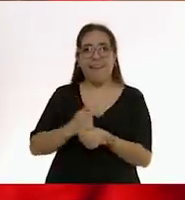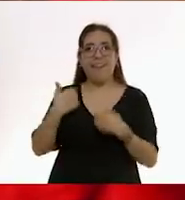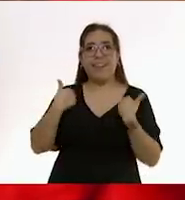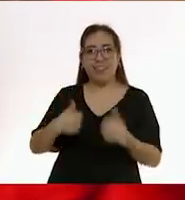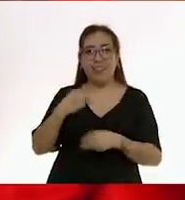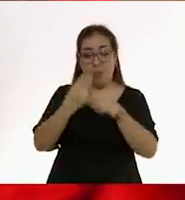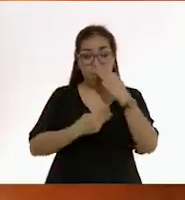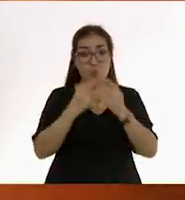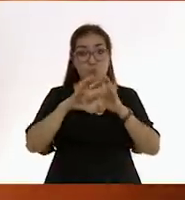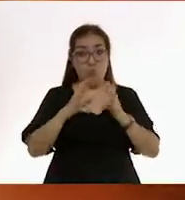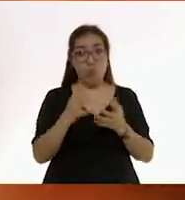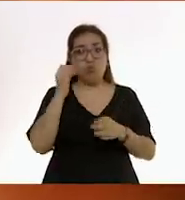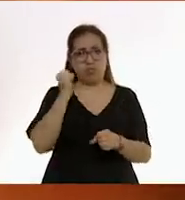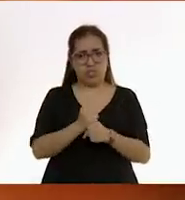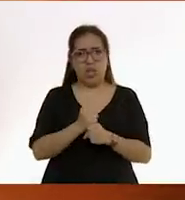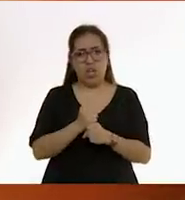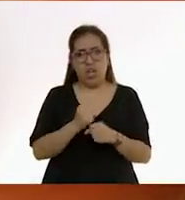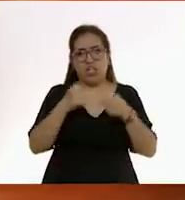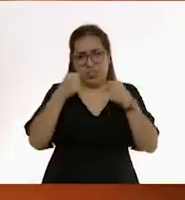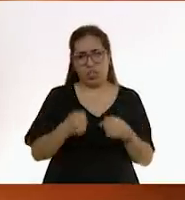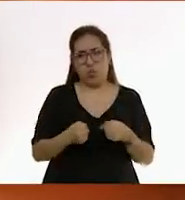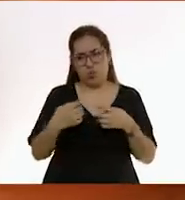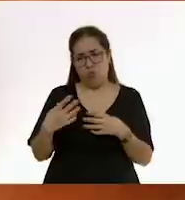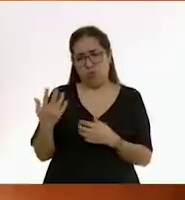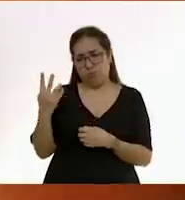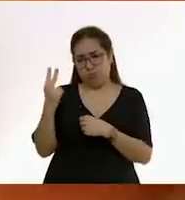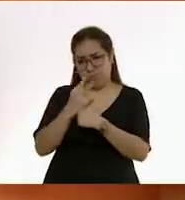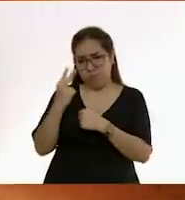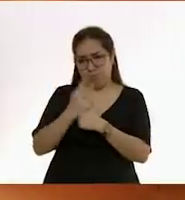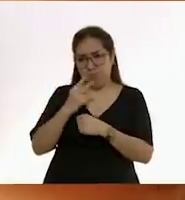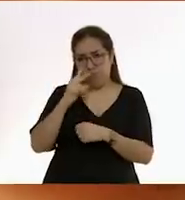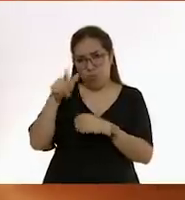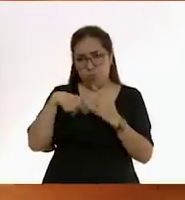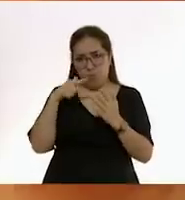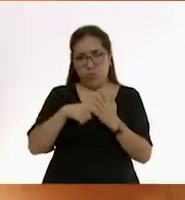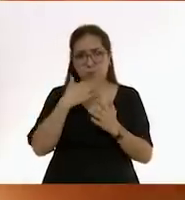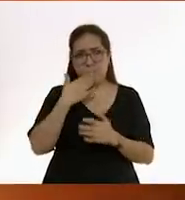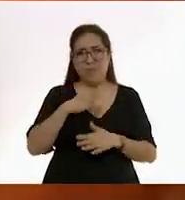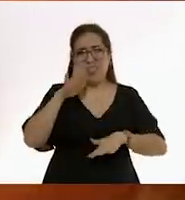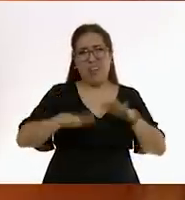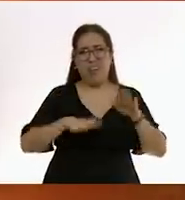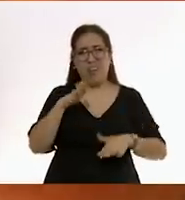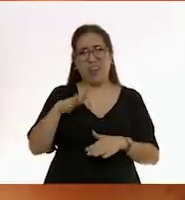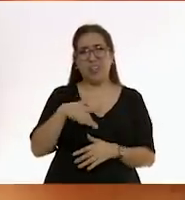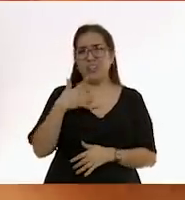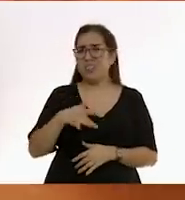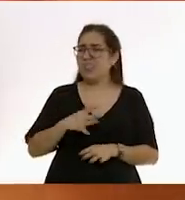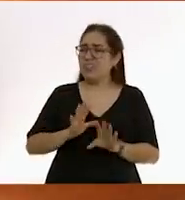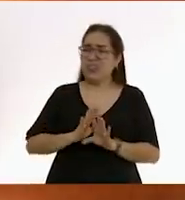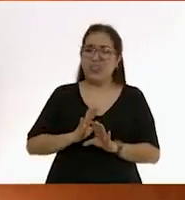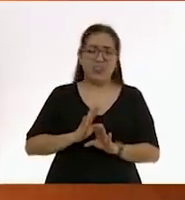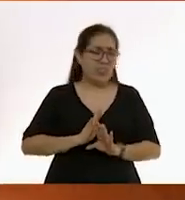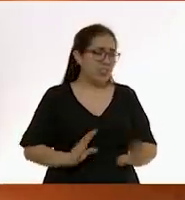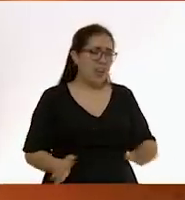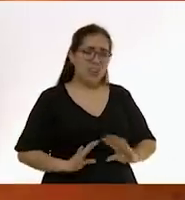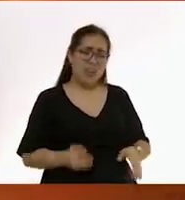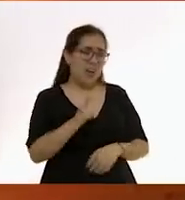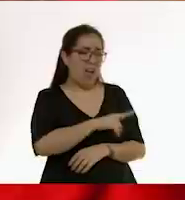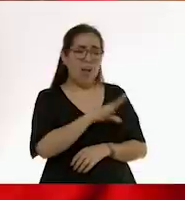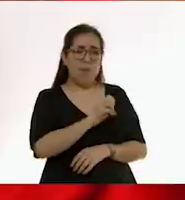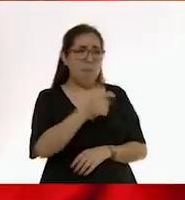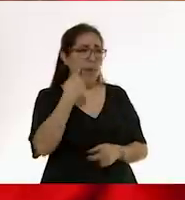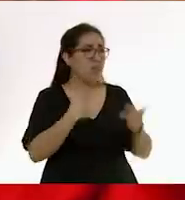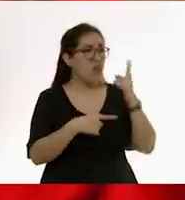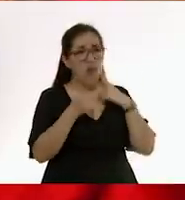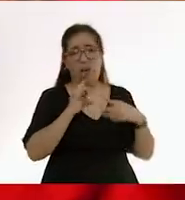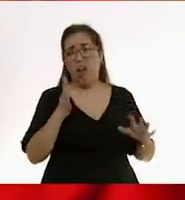un lugar seguro. Por lo tanto, un bebé que está llorando a la mitad de la noche, aunque hay una parte nuestra diciendo, no voy a dejar llorar, de verdad estoy muy cansada,